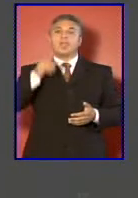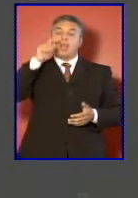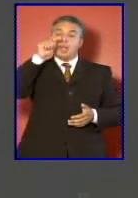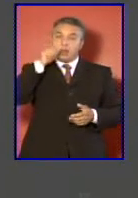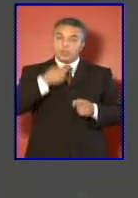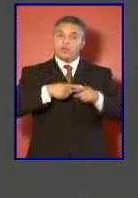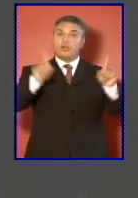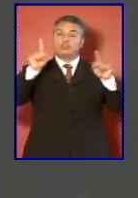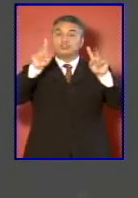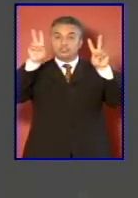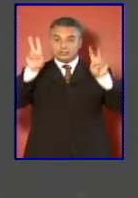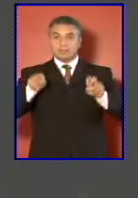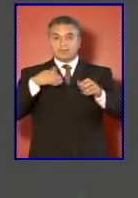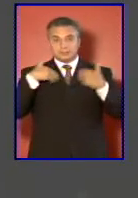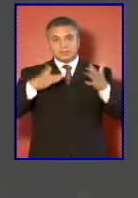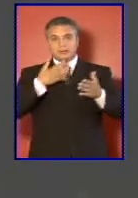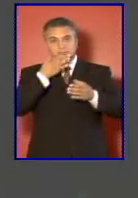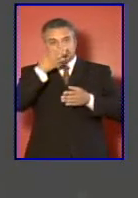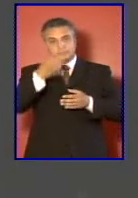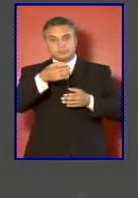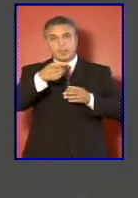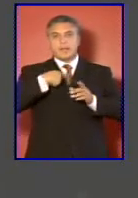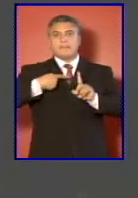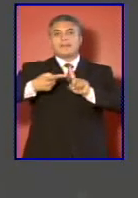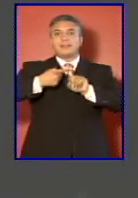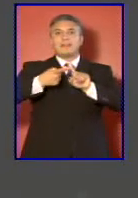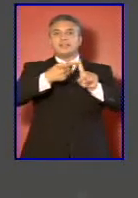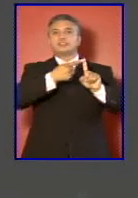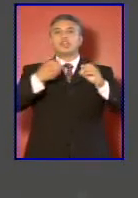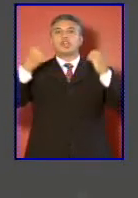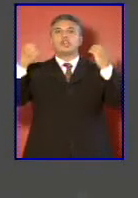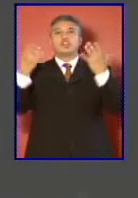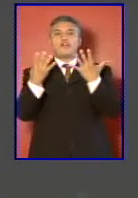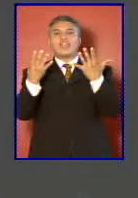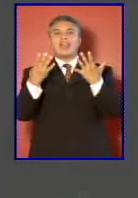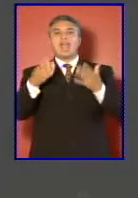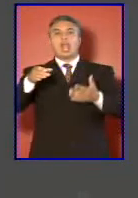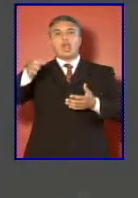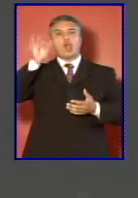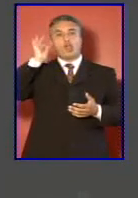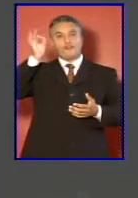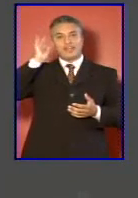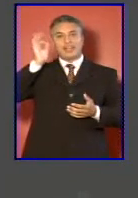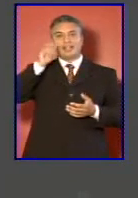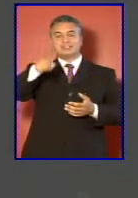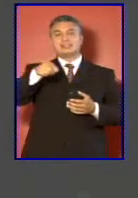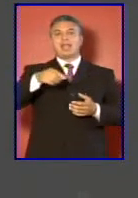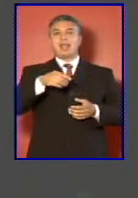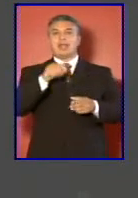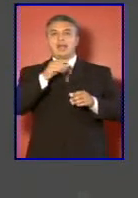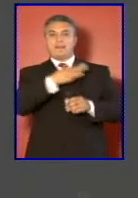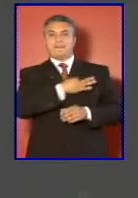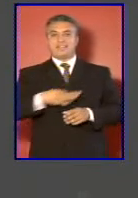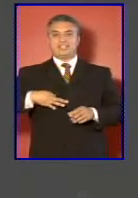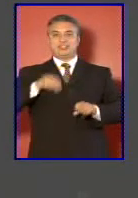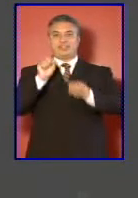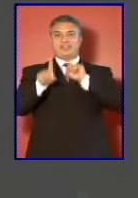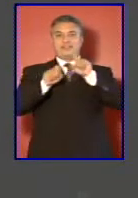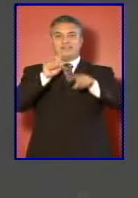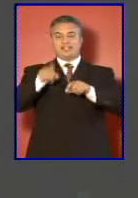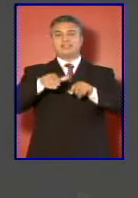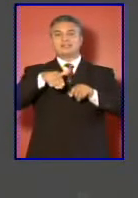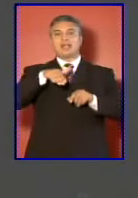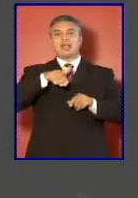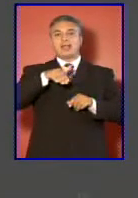aspecto ya lo mencionado fue la participación en la novena conferencia de ministros de defensa de las Américas realizada en Santa